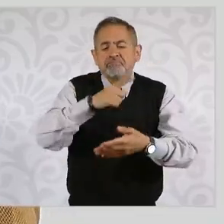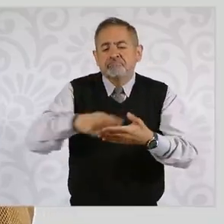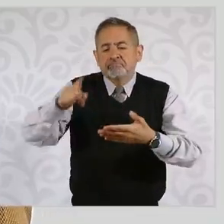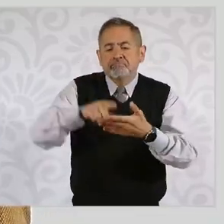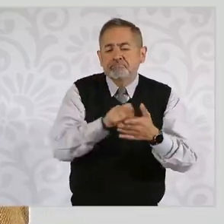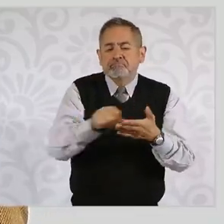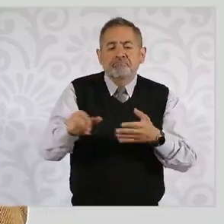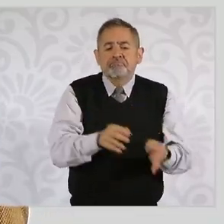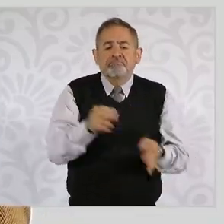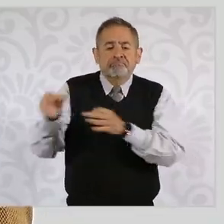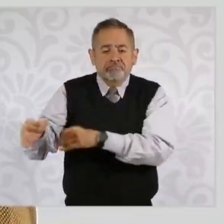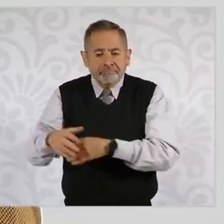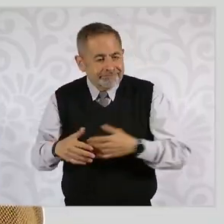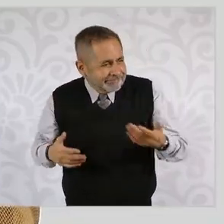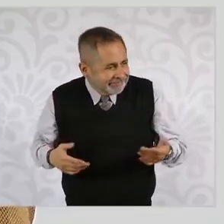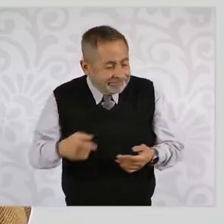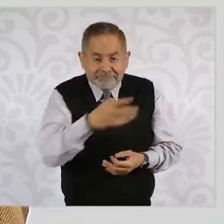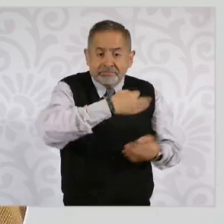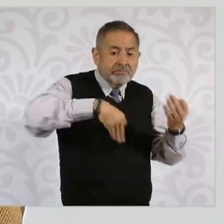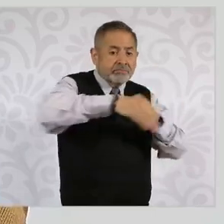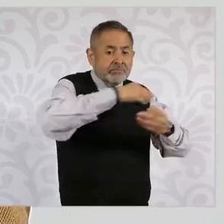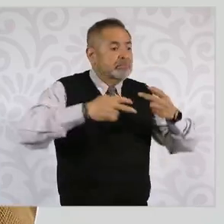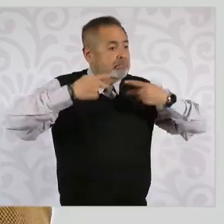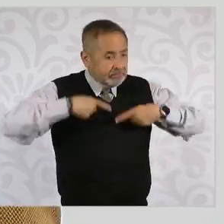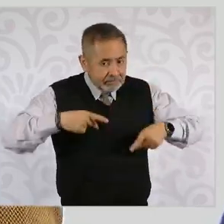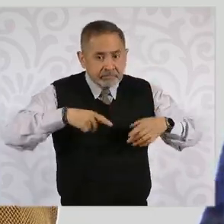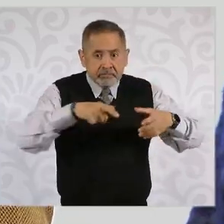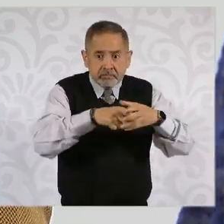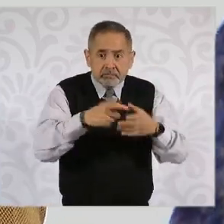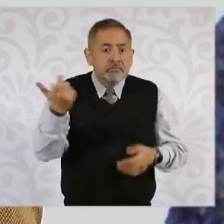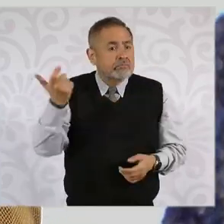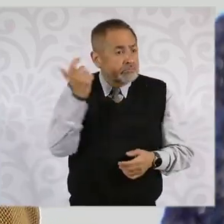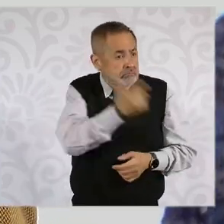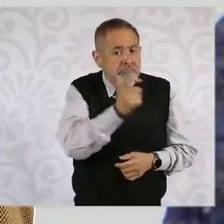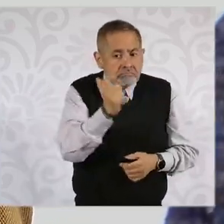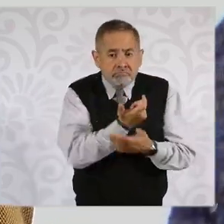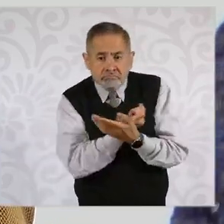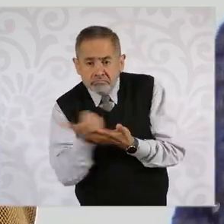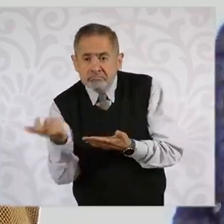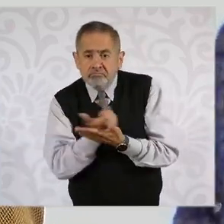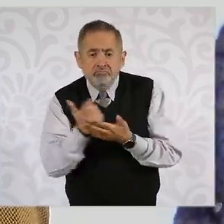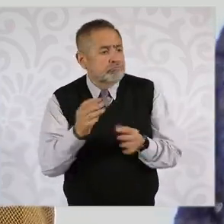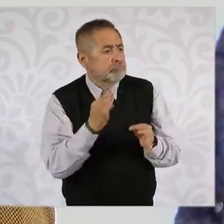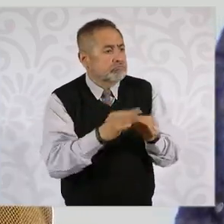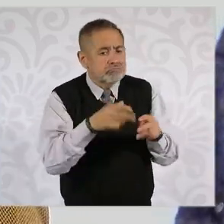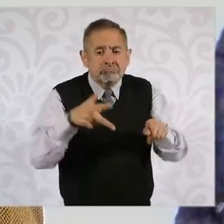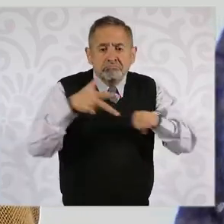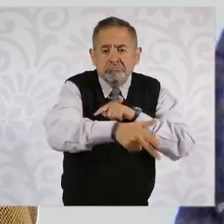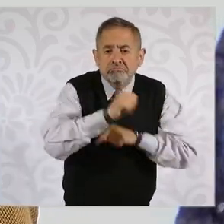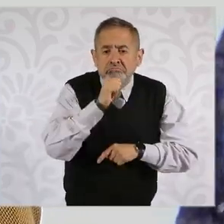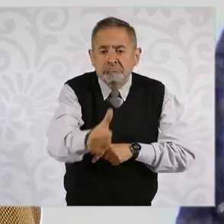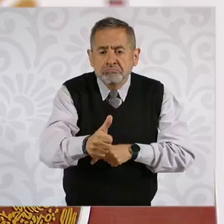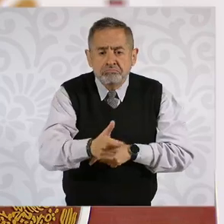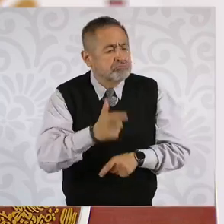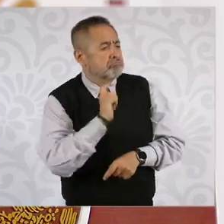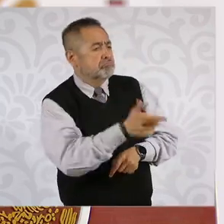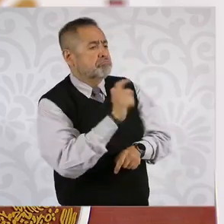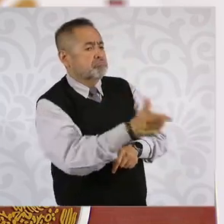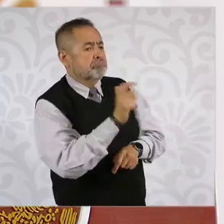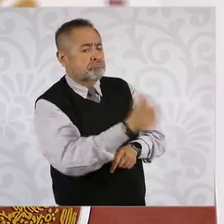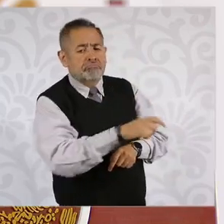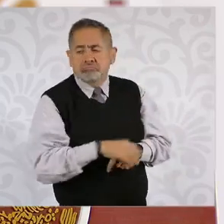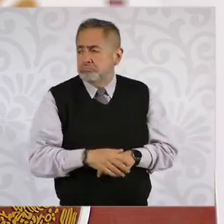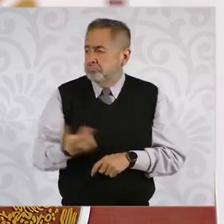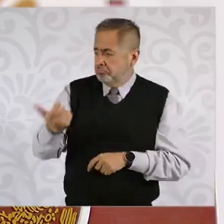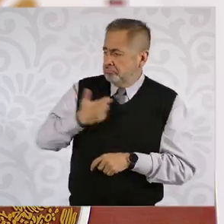todos los empleados del Poder Judicial siguen recibiendo su salario, aunque están en paro, pero en tanto este